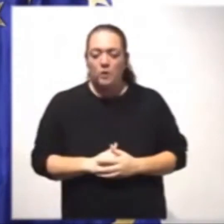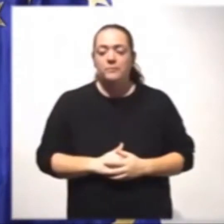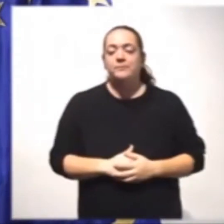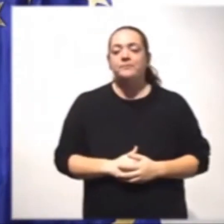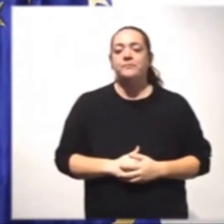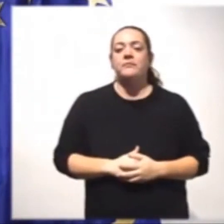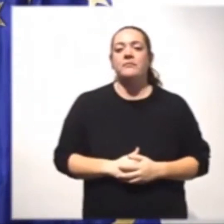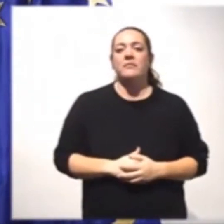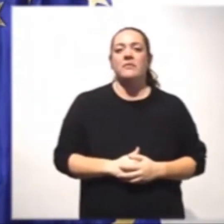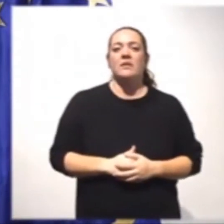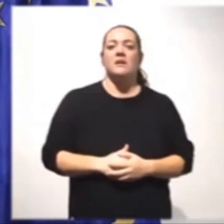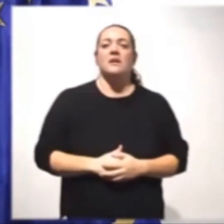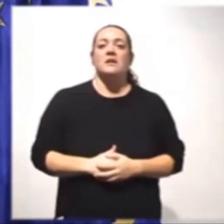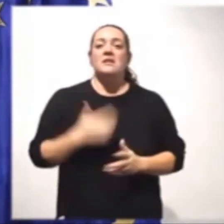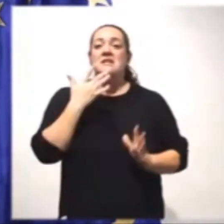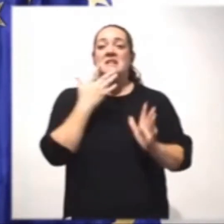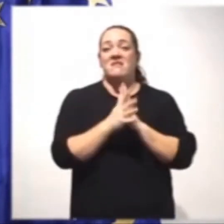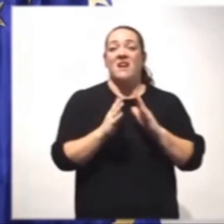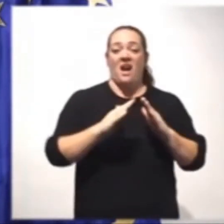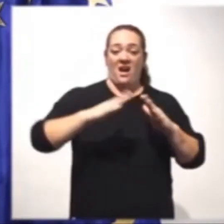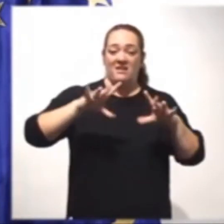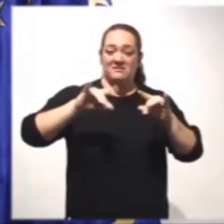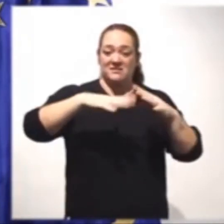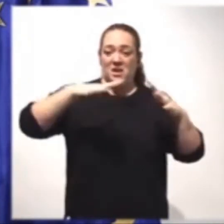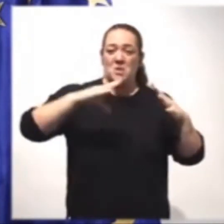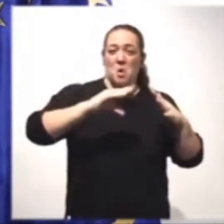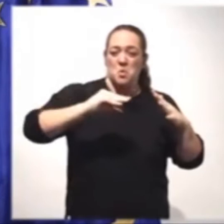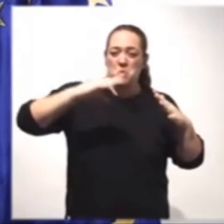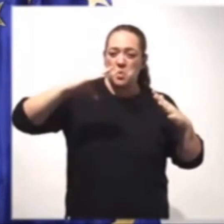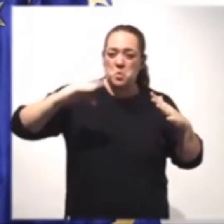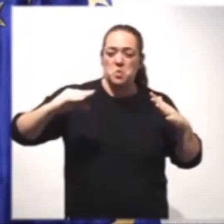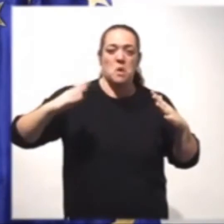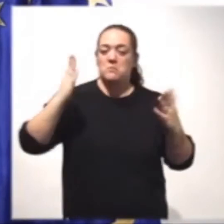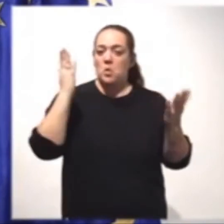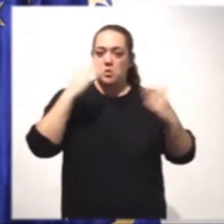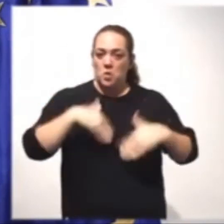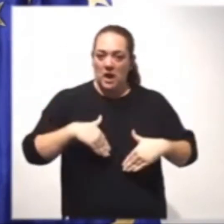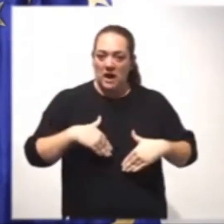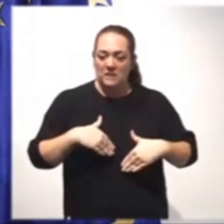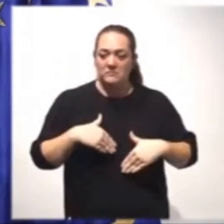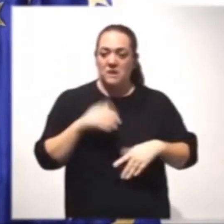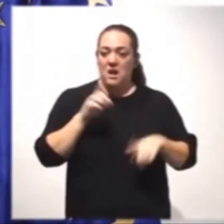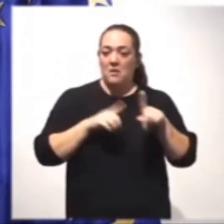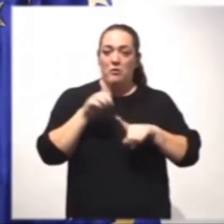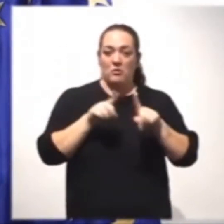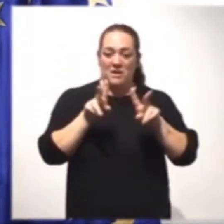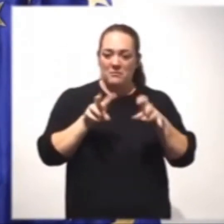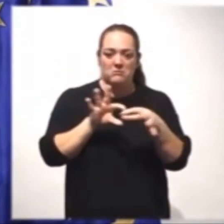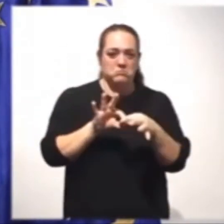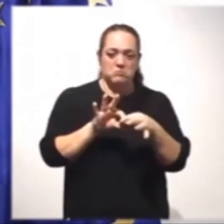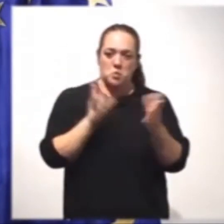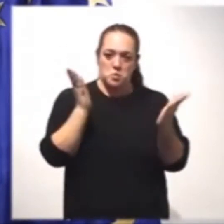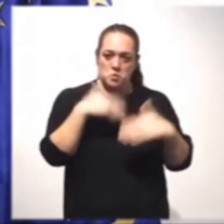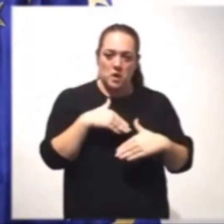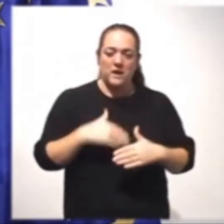de que no hay fenómenos de inflación. No tenemos ningún problema a ese respecto, es decir, no